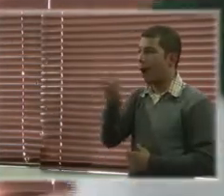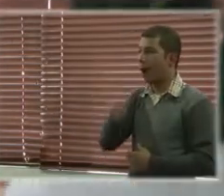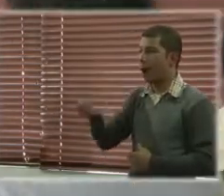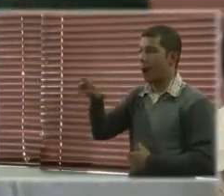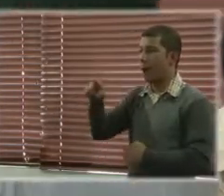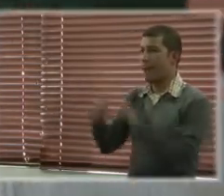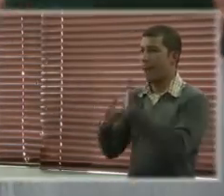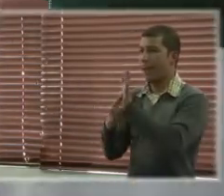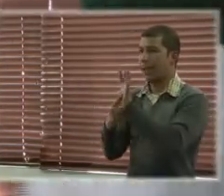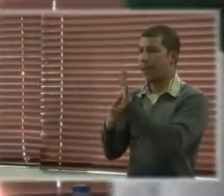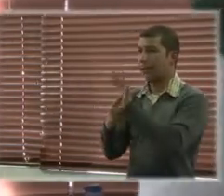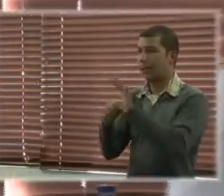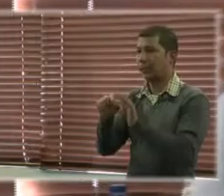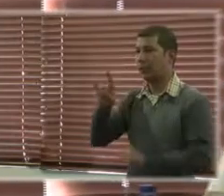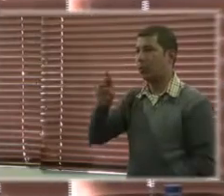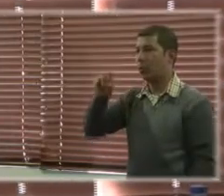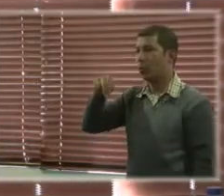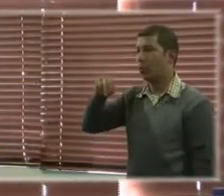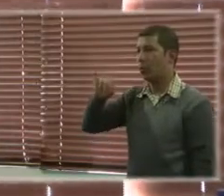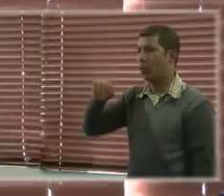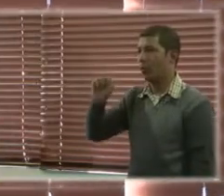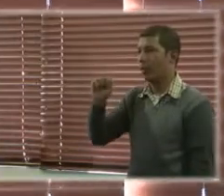por favor, adelante.